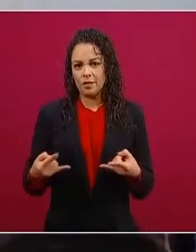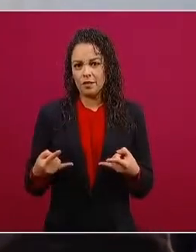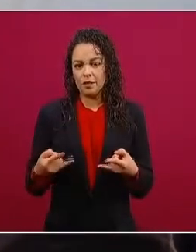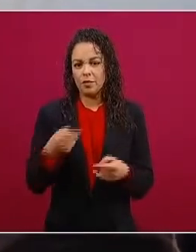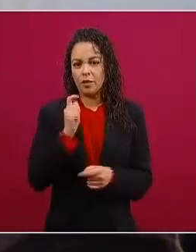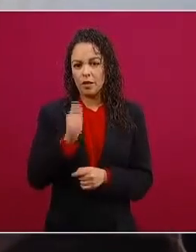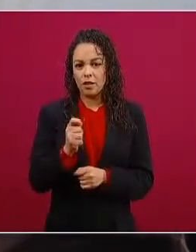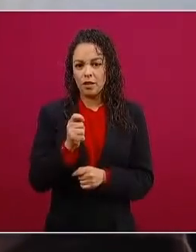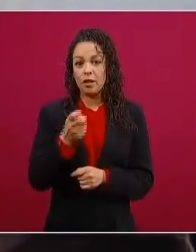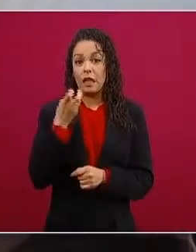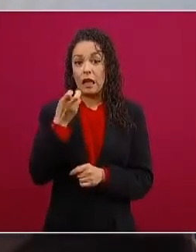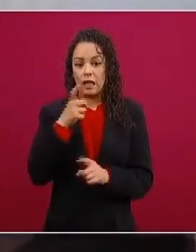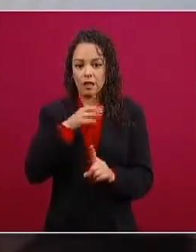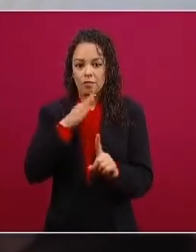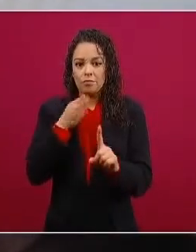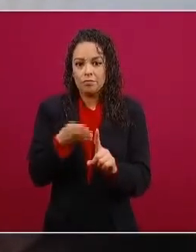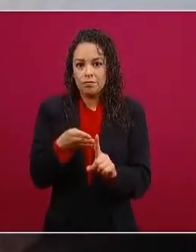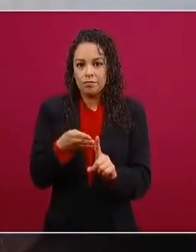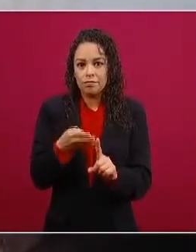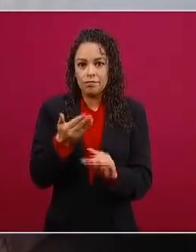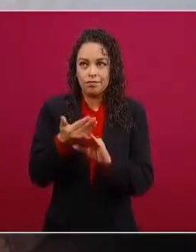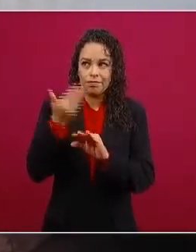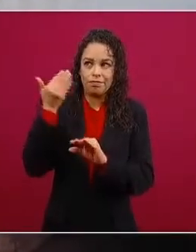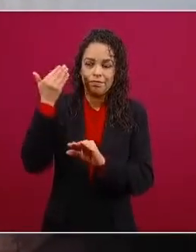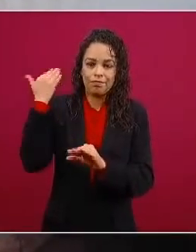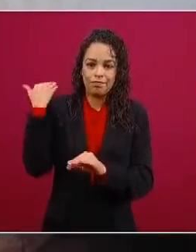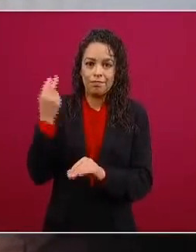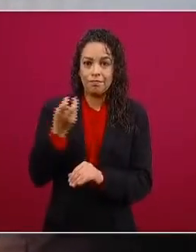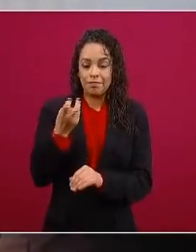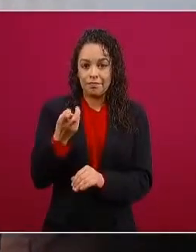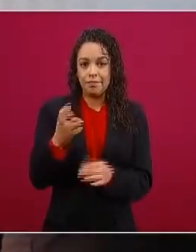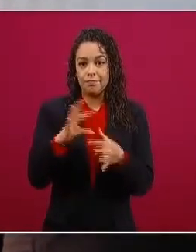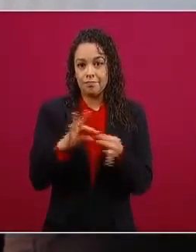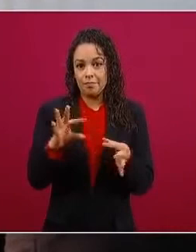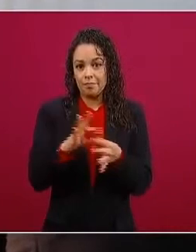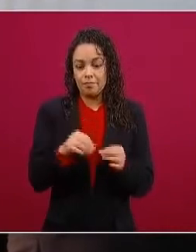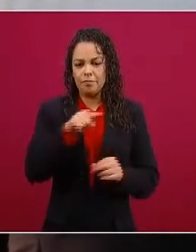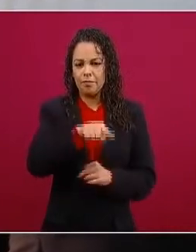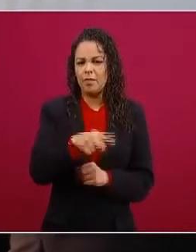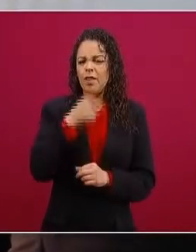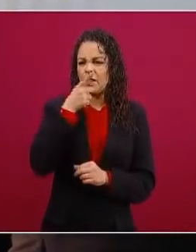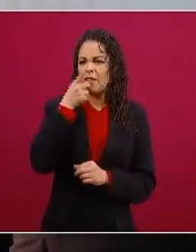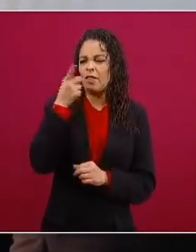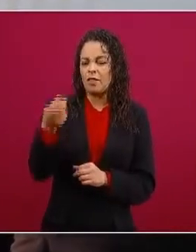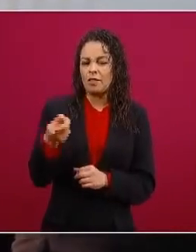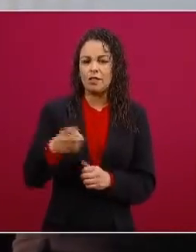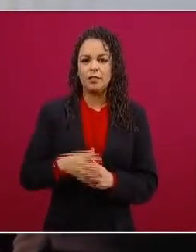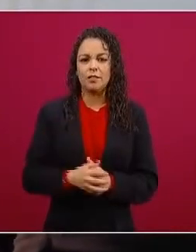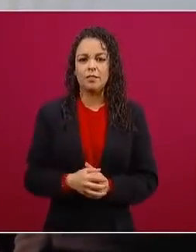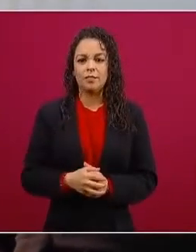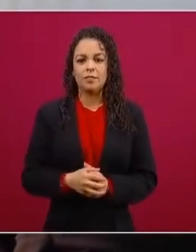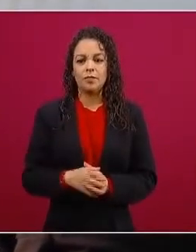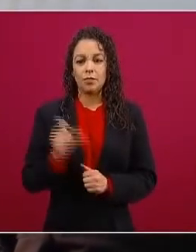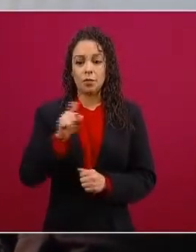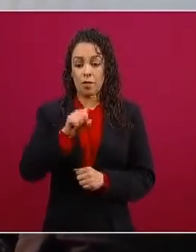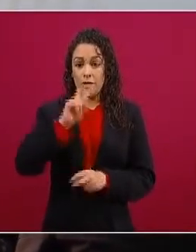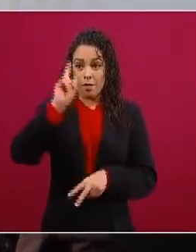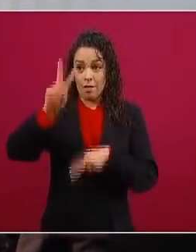y dice que cuando va con el presidente Reagan